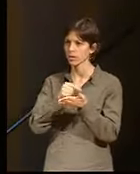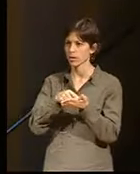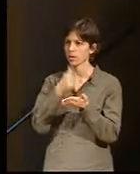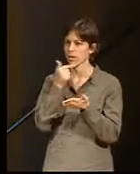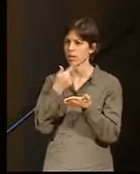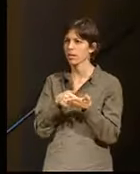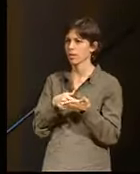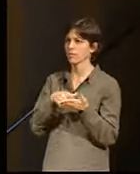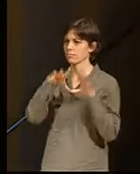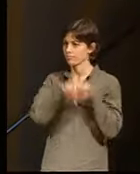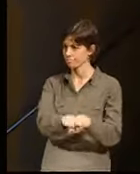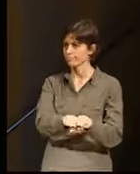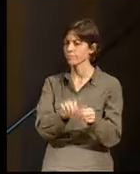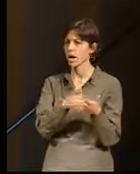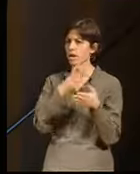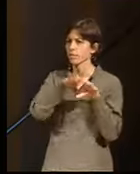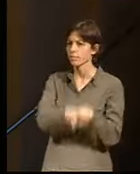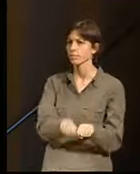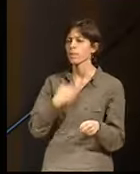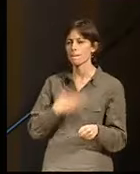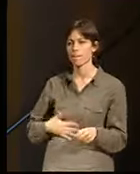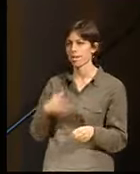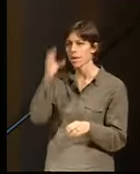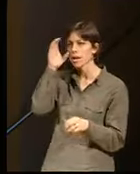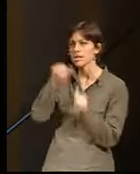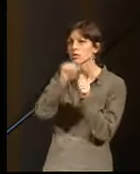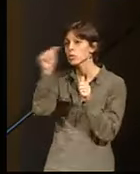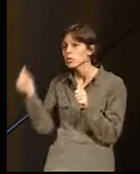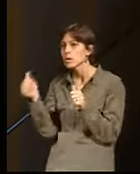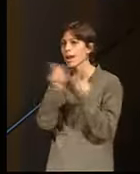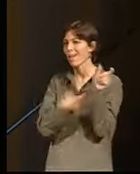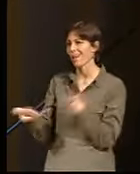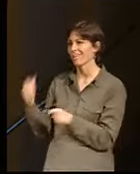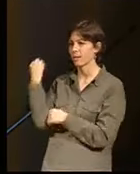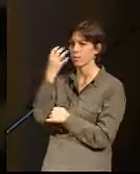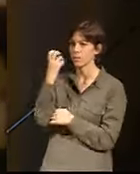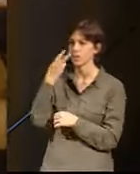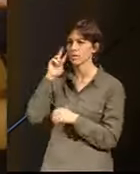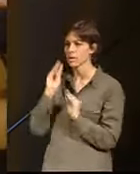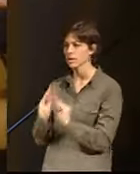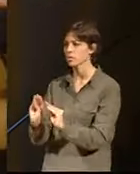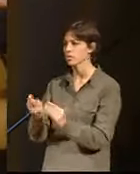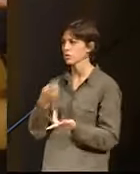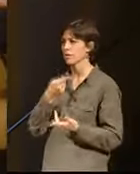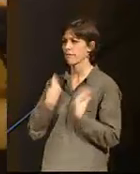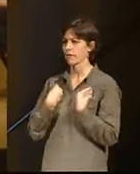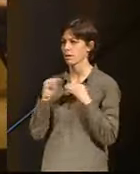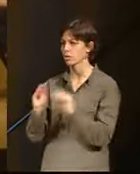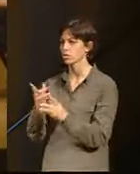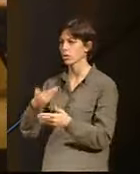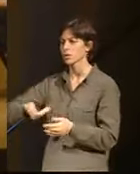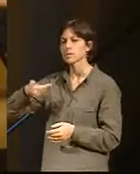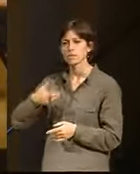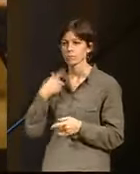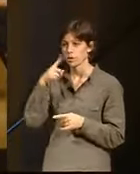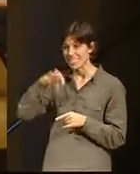se sienta, cuando acabe me sentaría ahí abajo porque la verdad es un placer escuchar a la gente y a cada uno de los ponentes. Y estoy seguro que esta tarde,